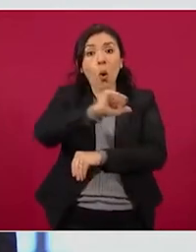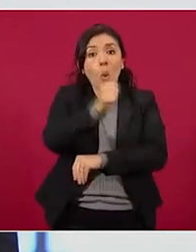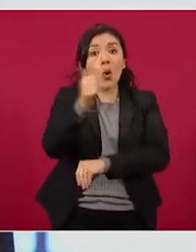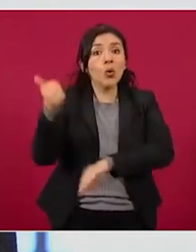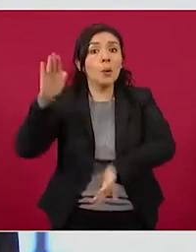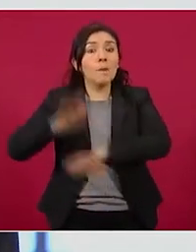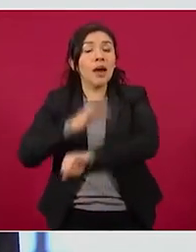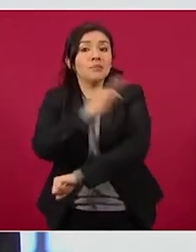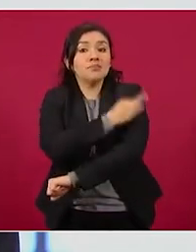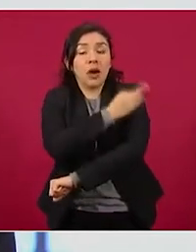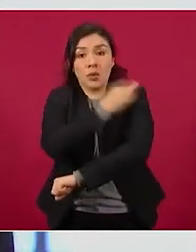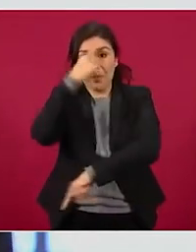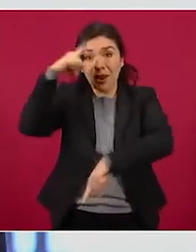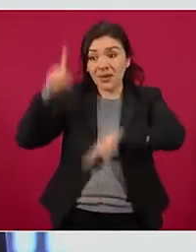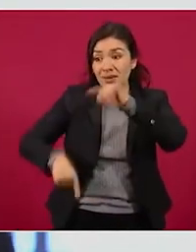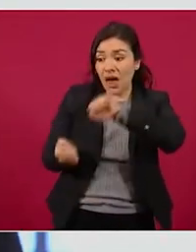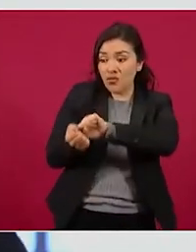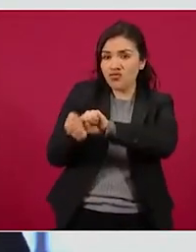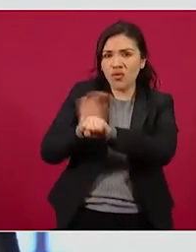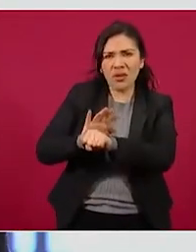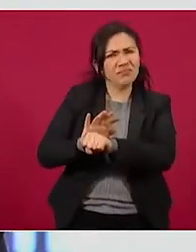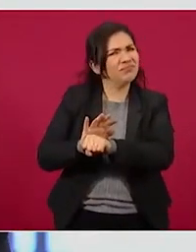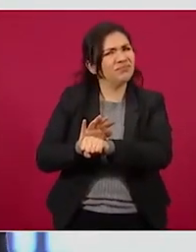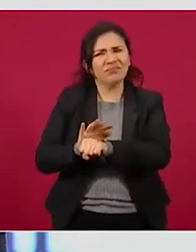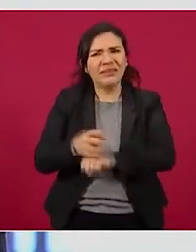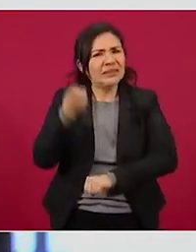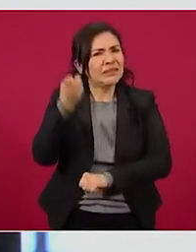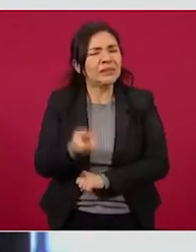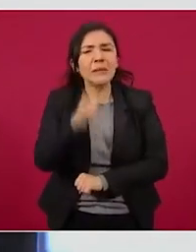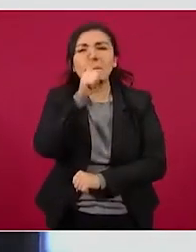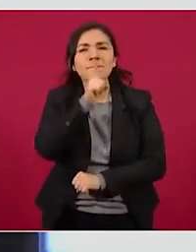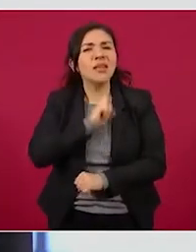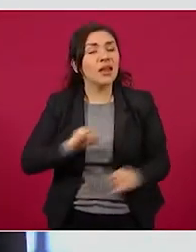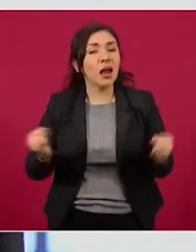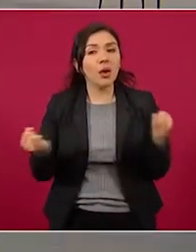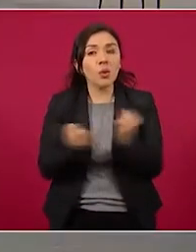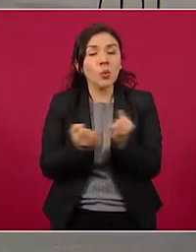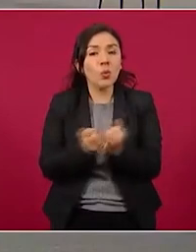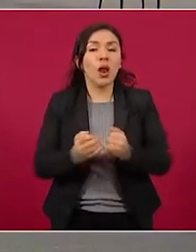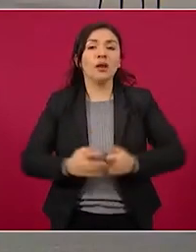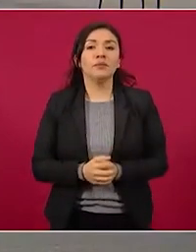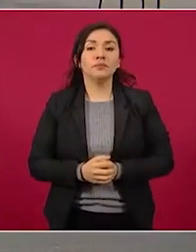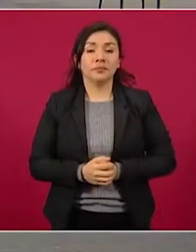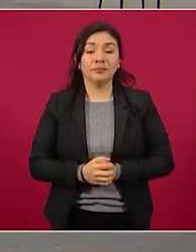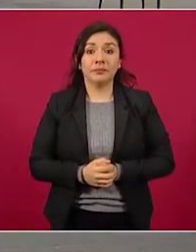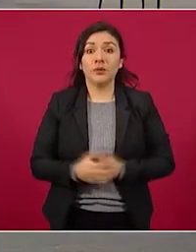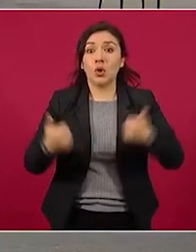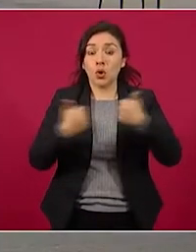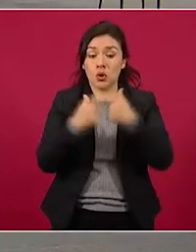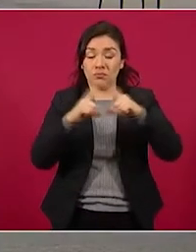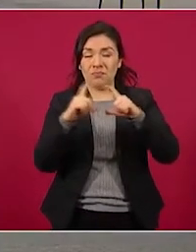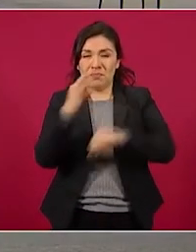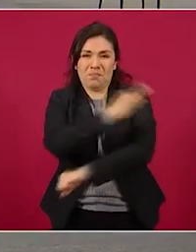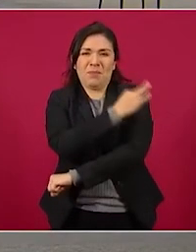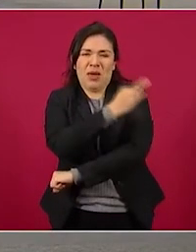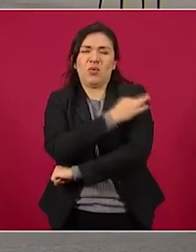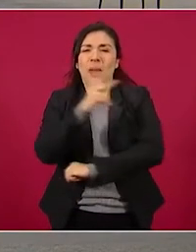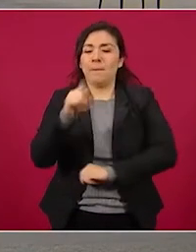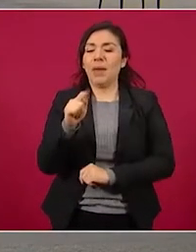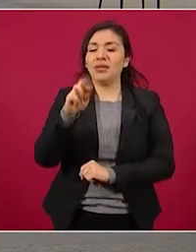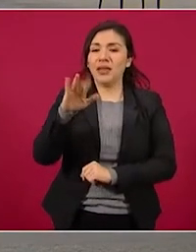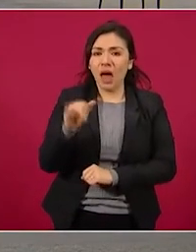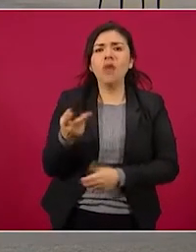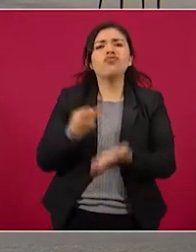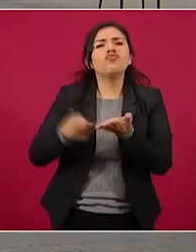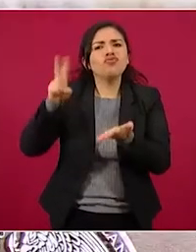vacunas contra el COVID-19. Esto también es falso. Además de PATRIA, CONACYT apoya programas de